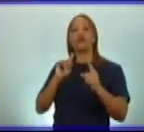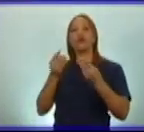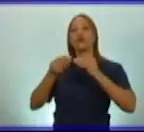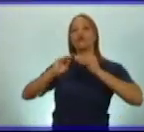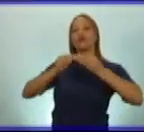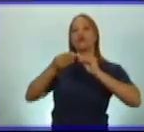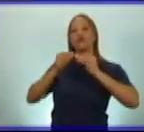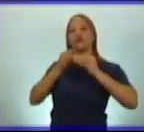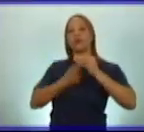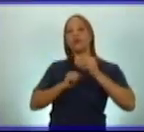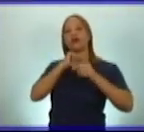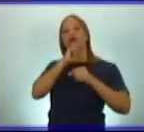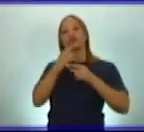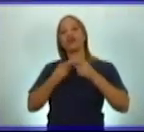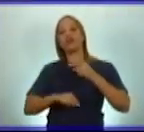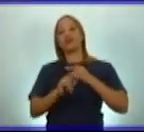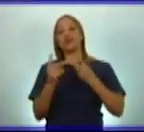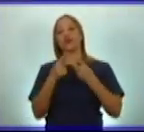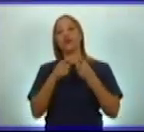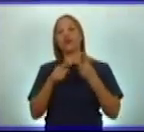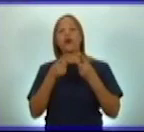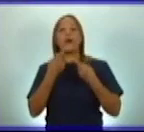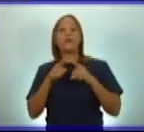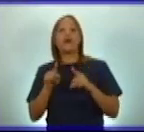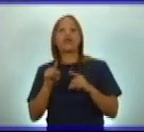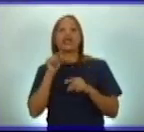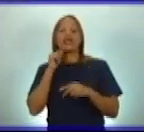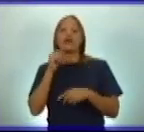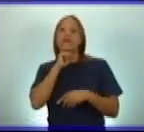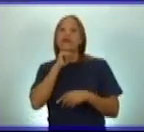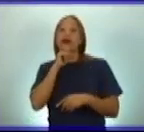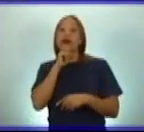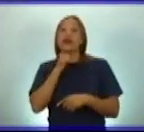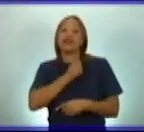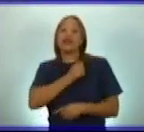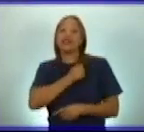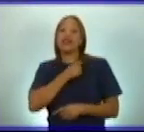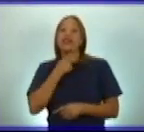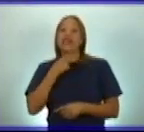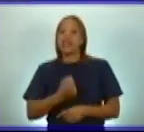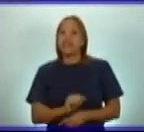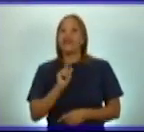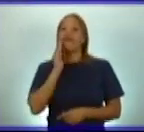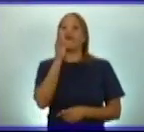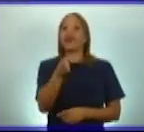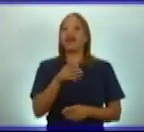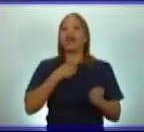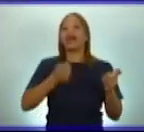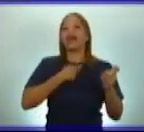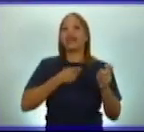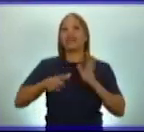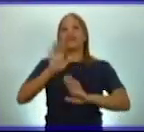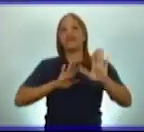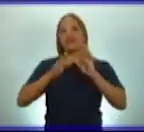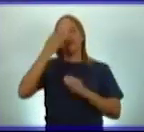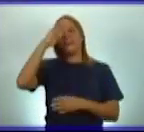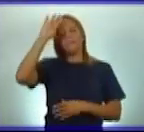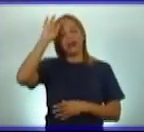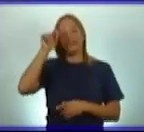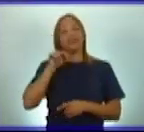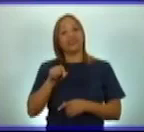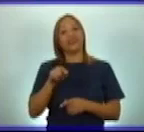considera que debe ir a la guerra a defender su patria. De una manera muy